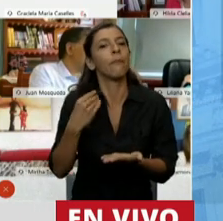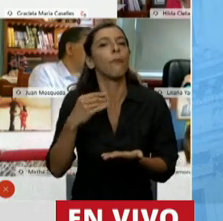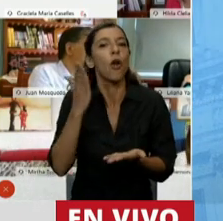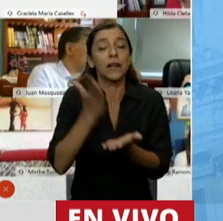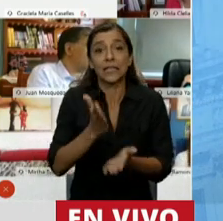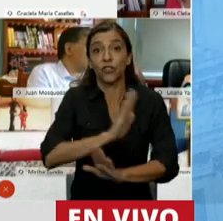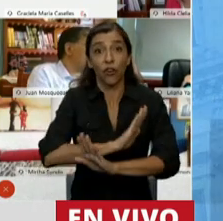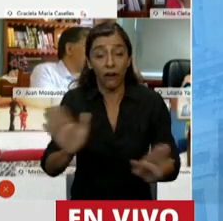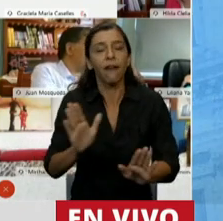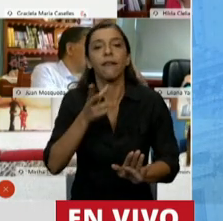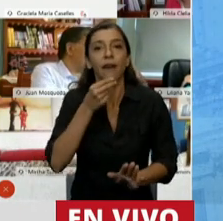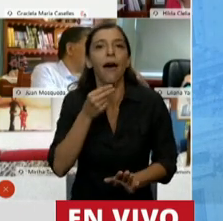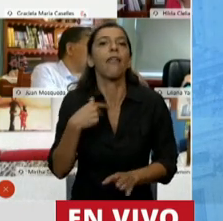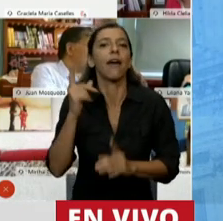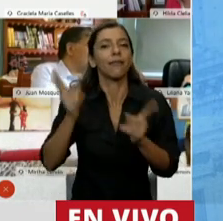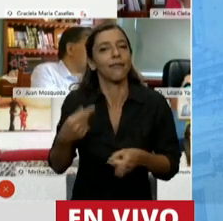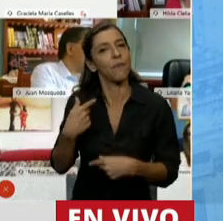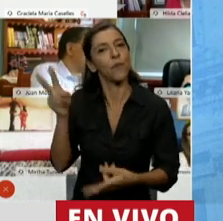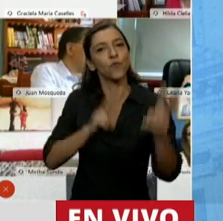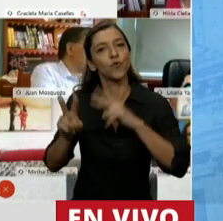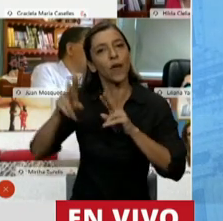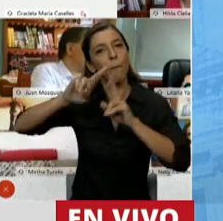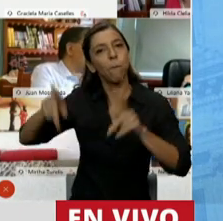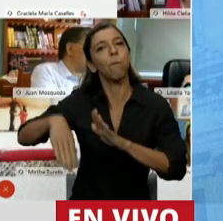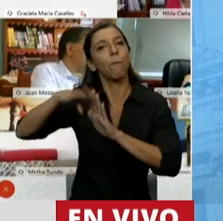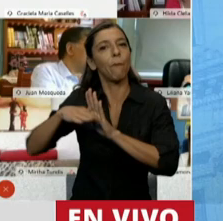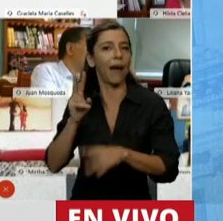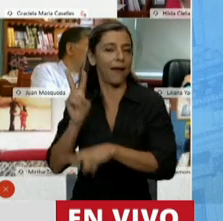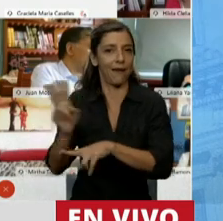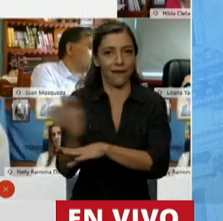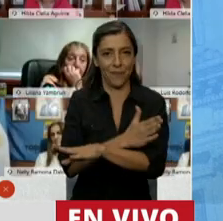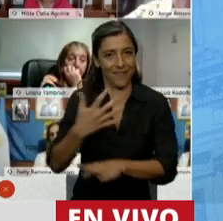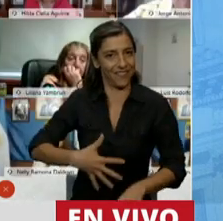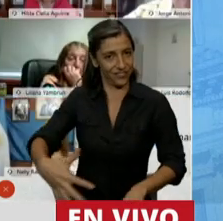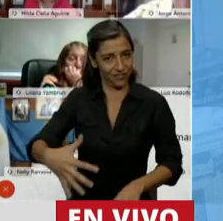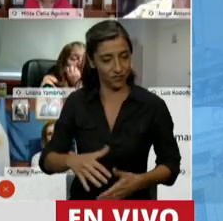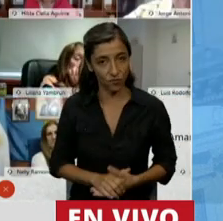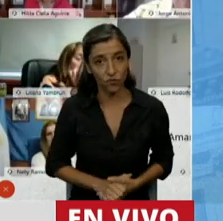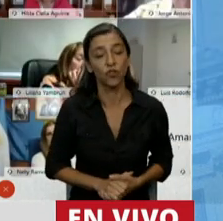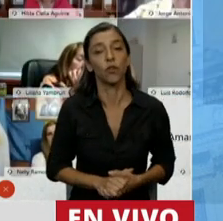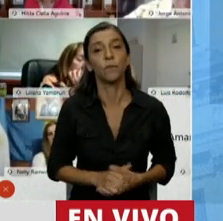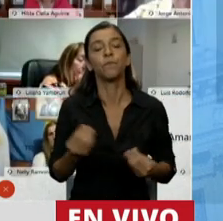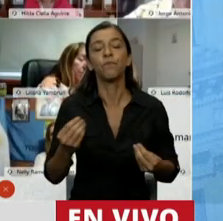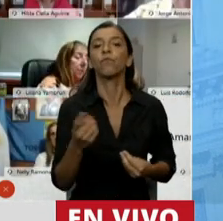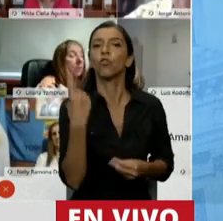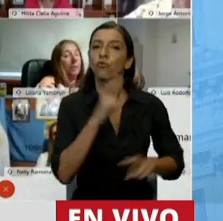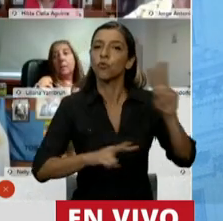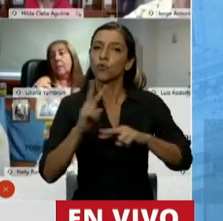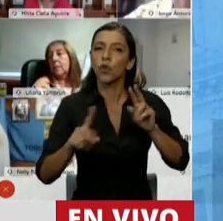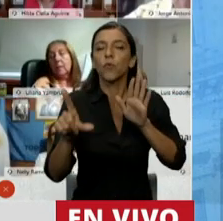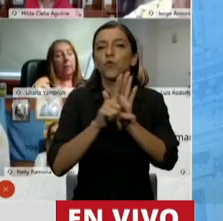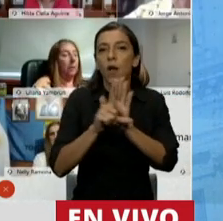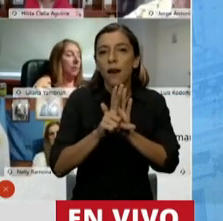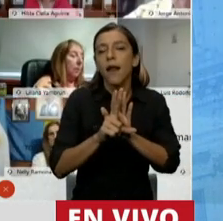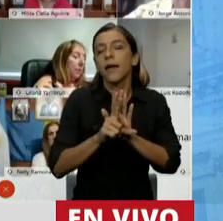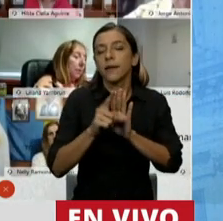asistencia en caso de interrupción de embarazo. Que la decisión del Congreso de la Nación consiste en una ley que tenga dos aspectos